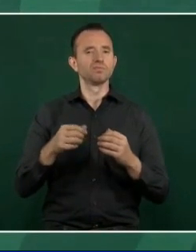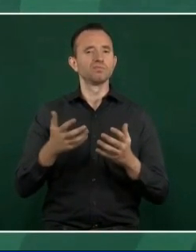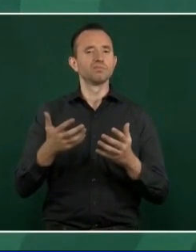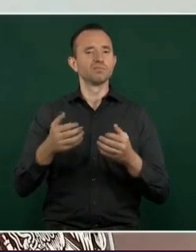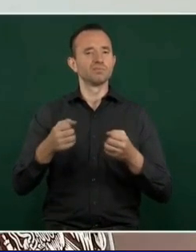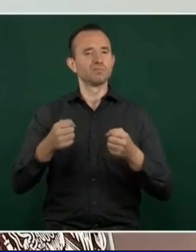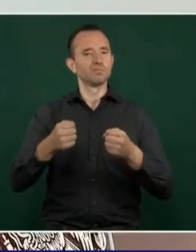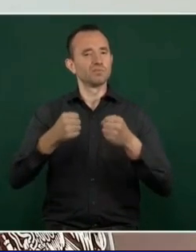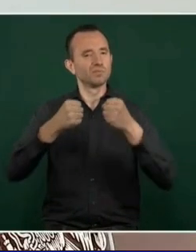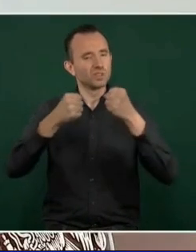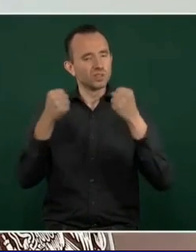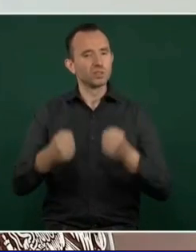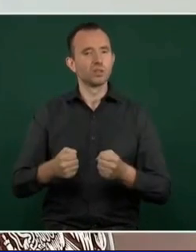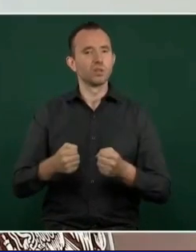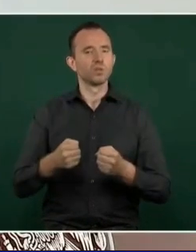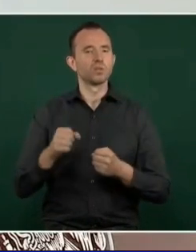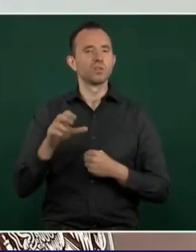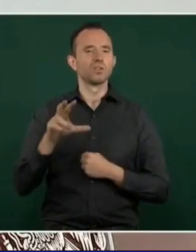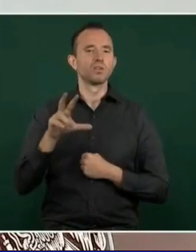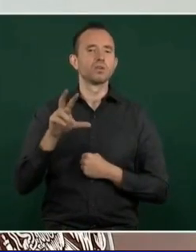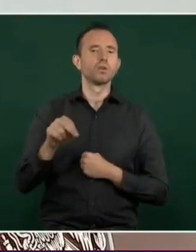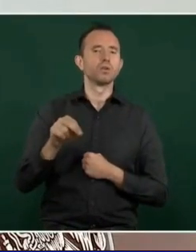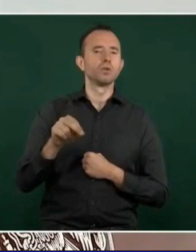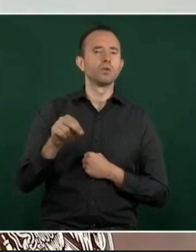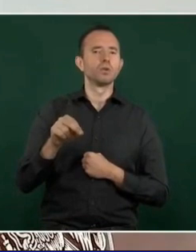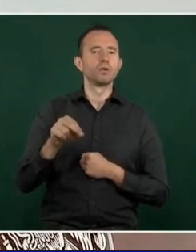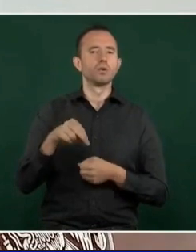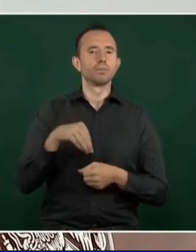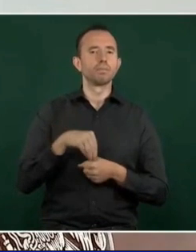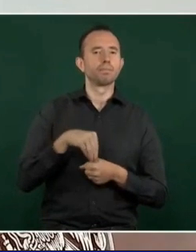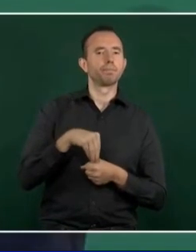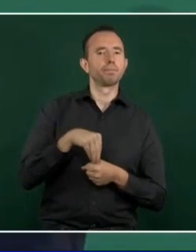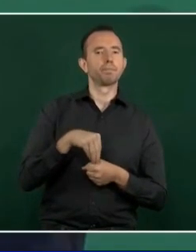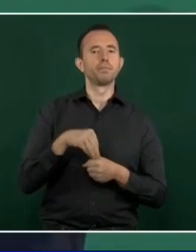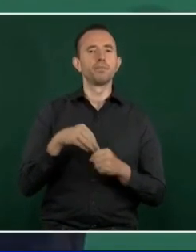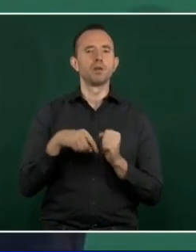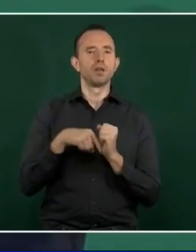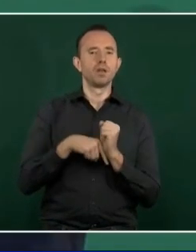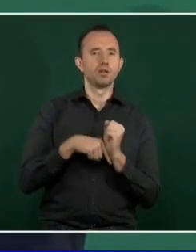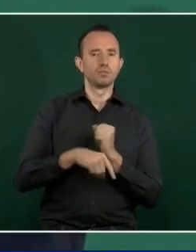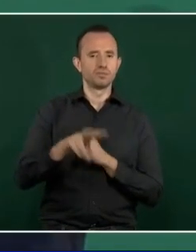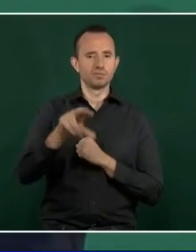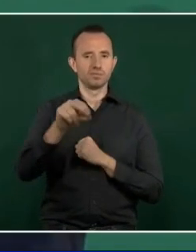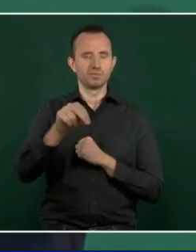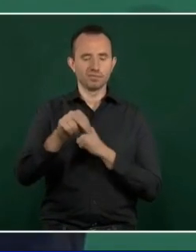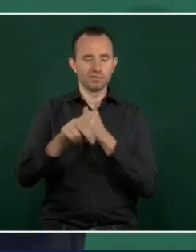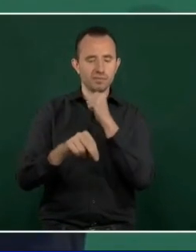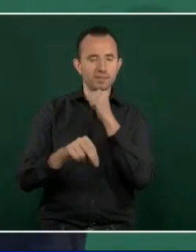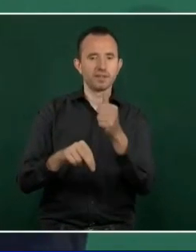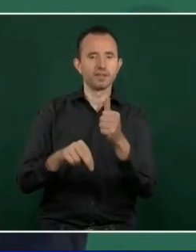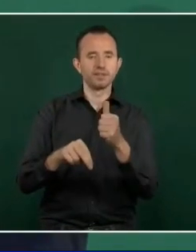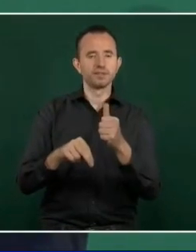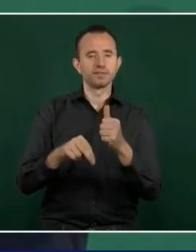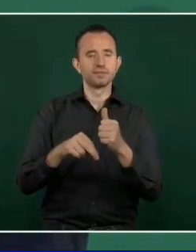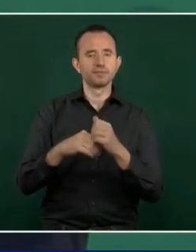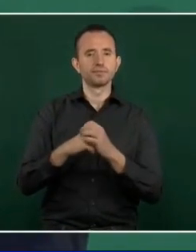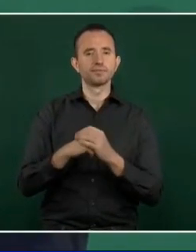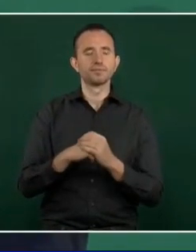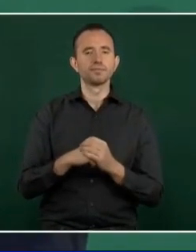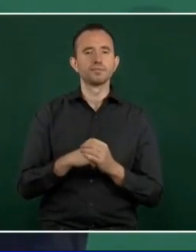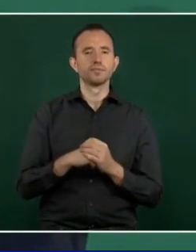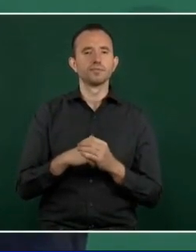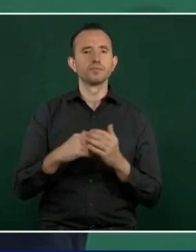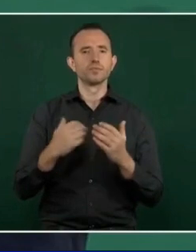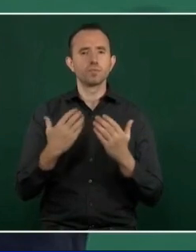nada, ofrecer toda la